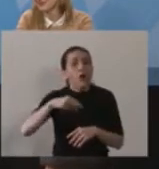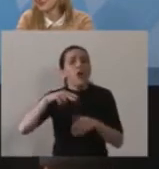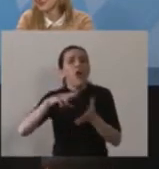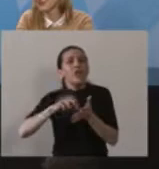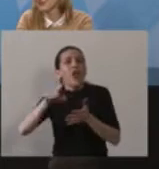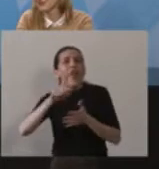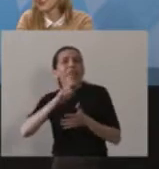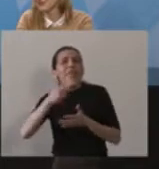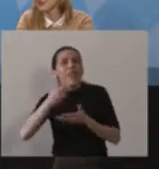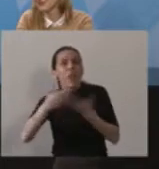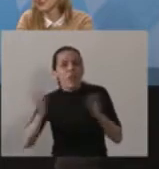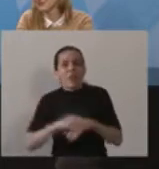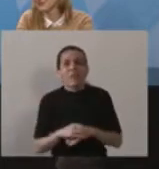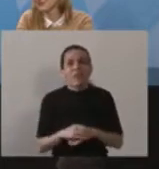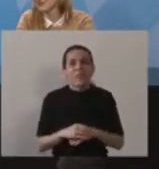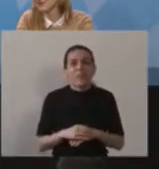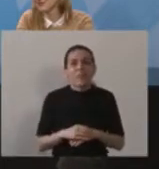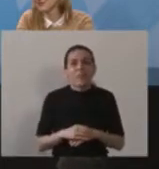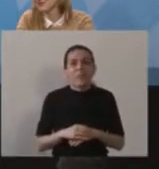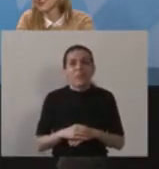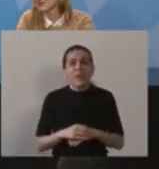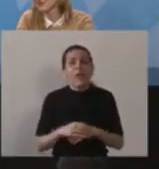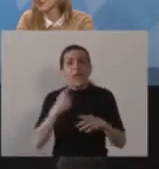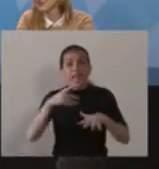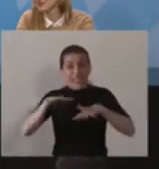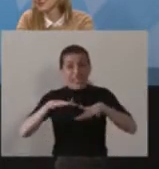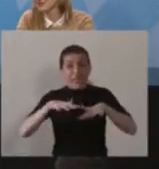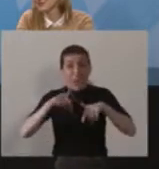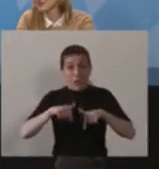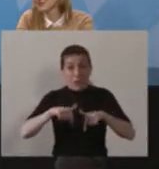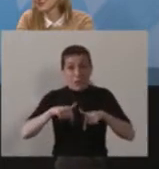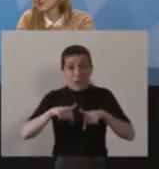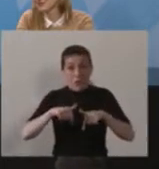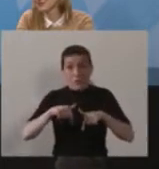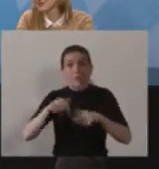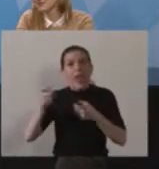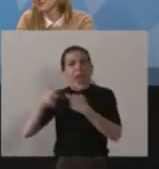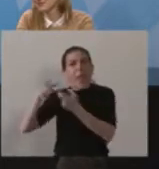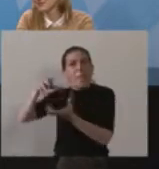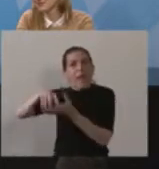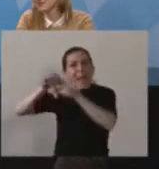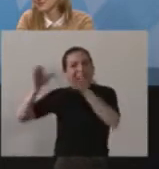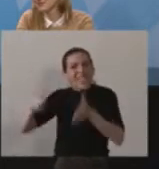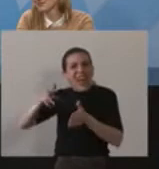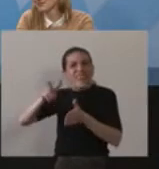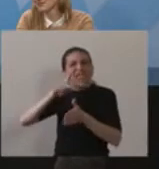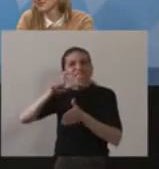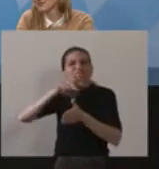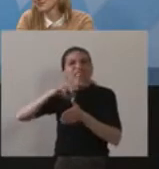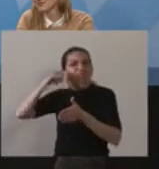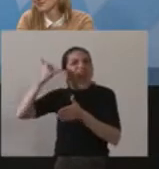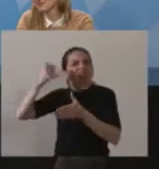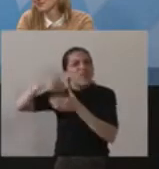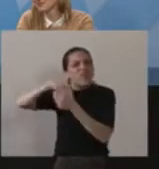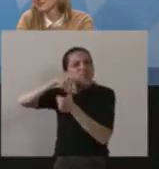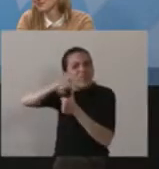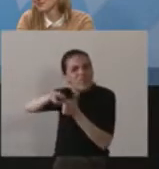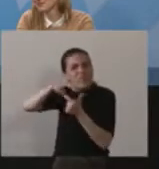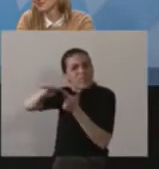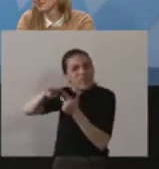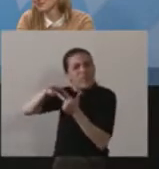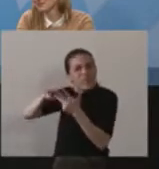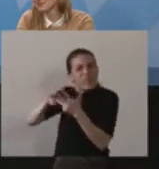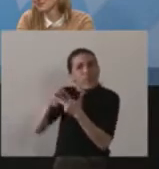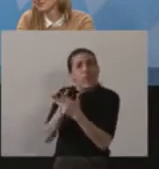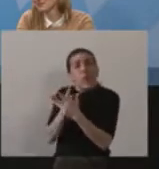pública. La situación de Vicentín tiene varias aristas. Una de ellas es la